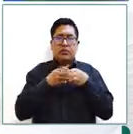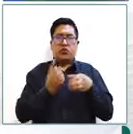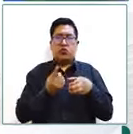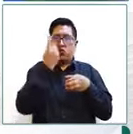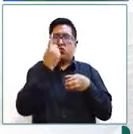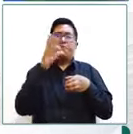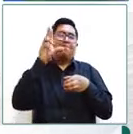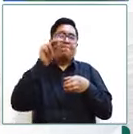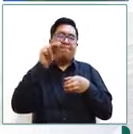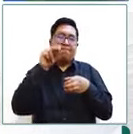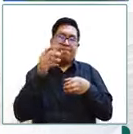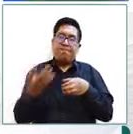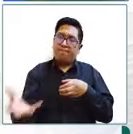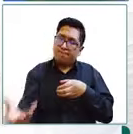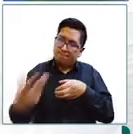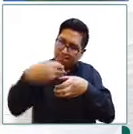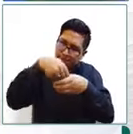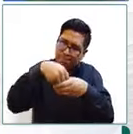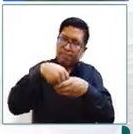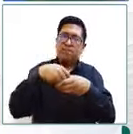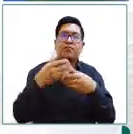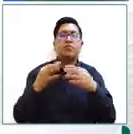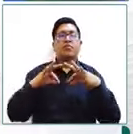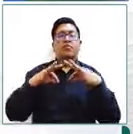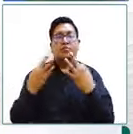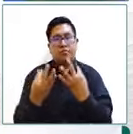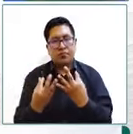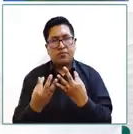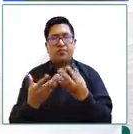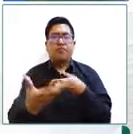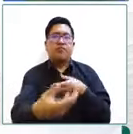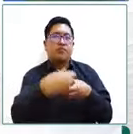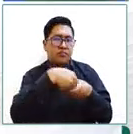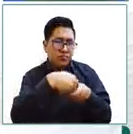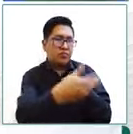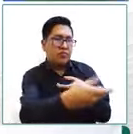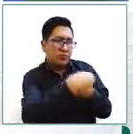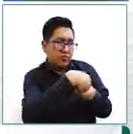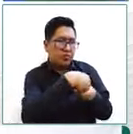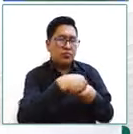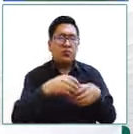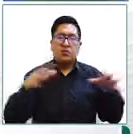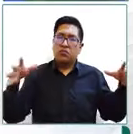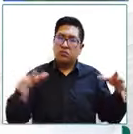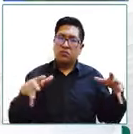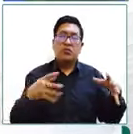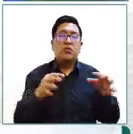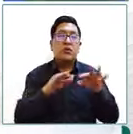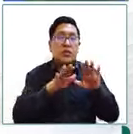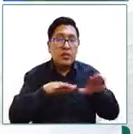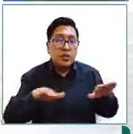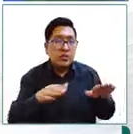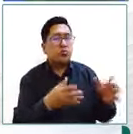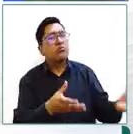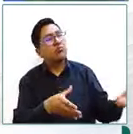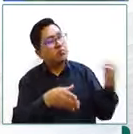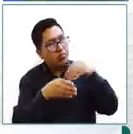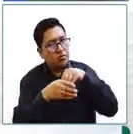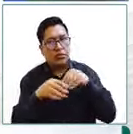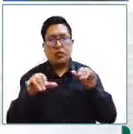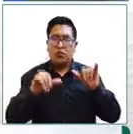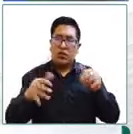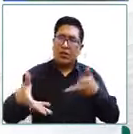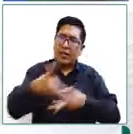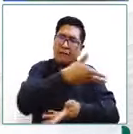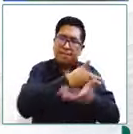elaboración de este plan de la propia familia, el familiar que es identificado y de las niñas, niños o adolescentes con